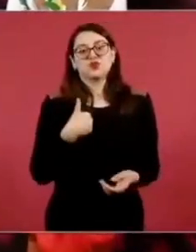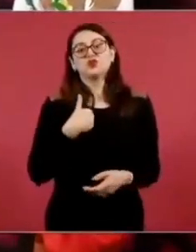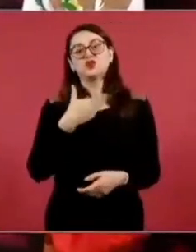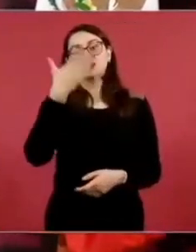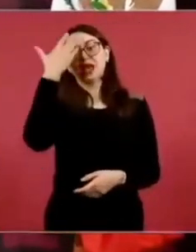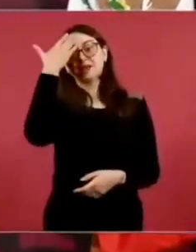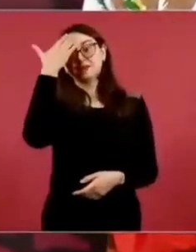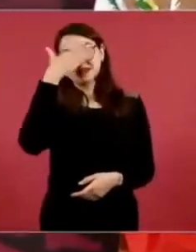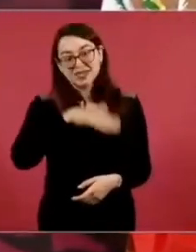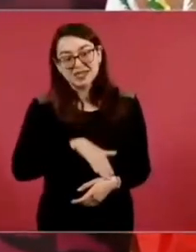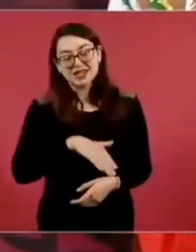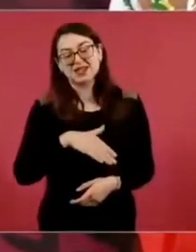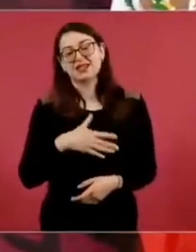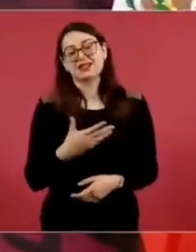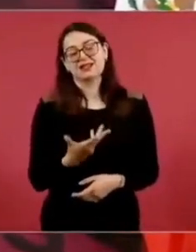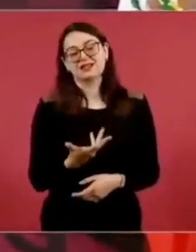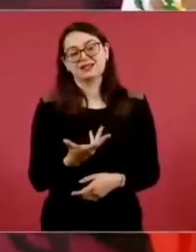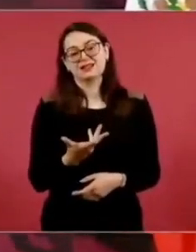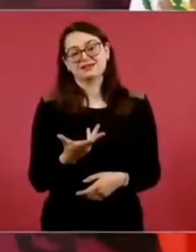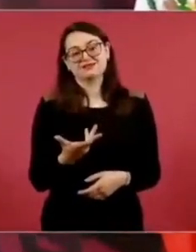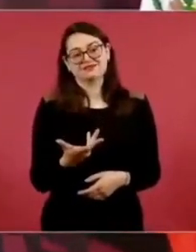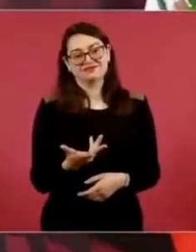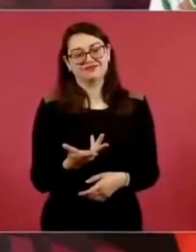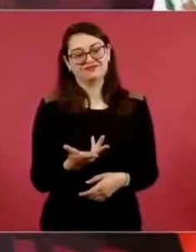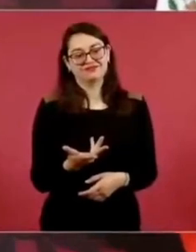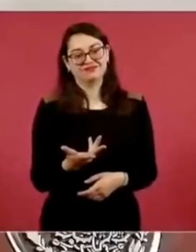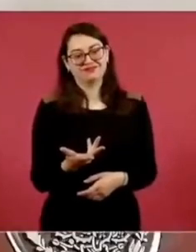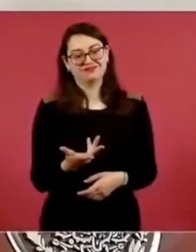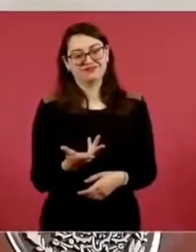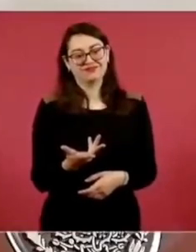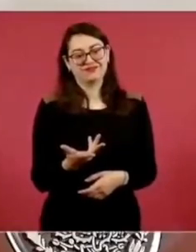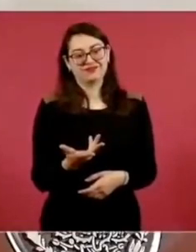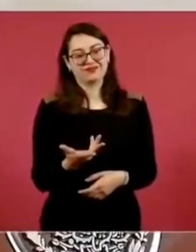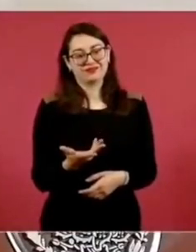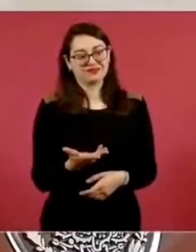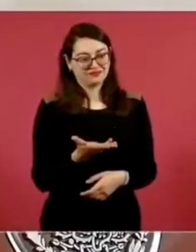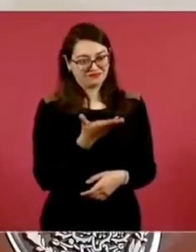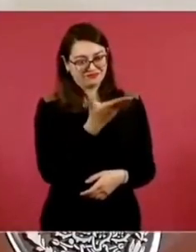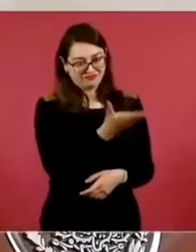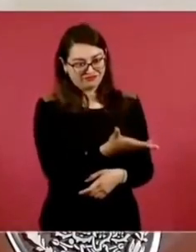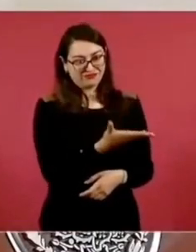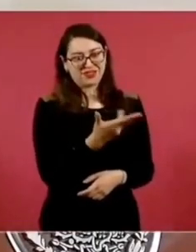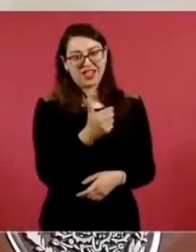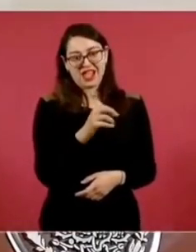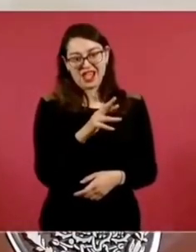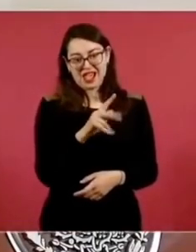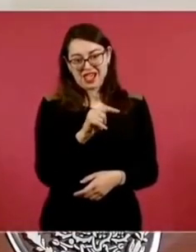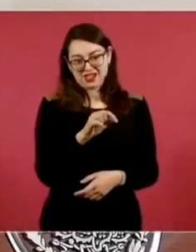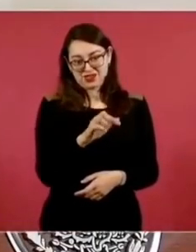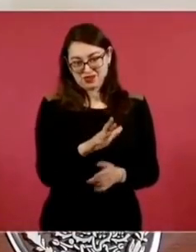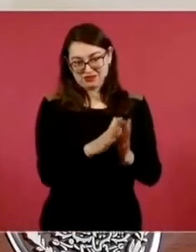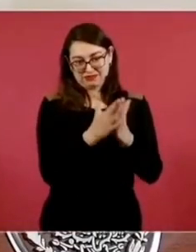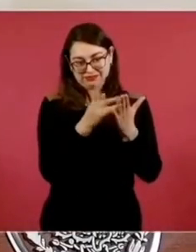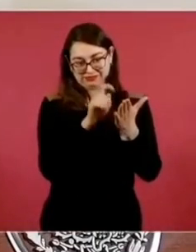porque la había escrito Héctor en el libro.